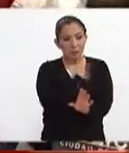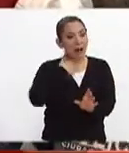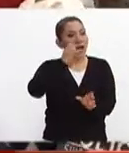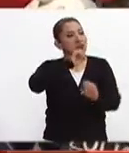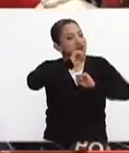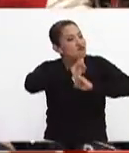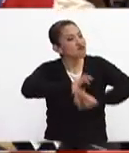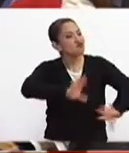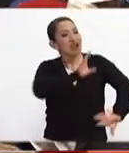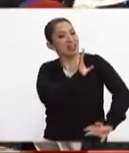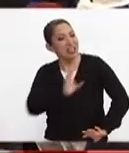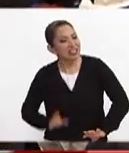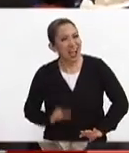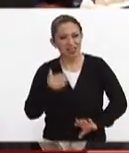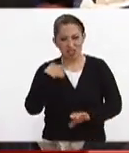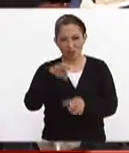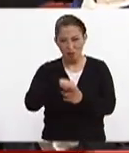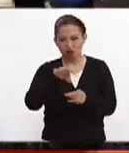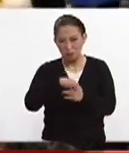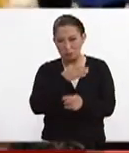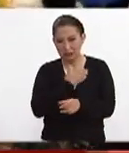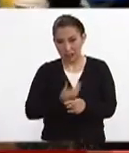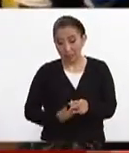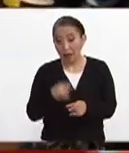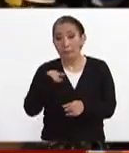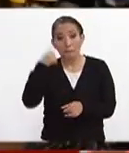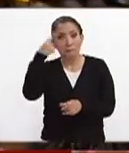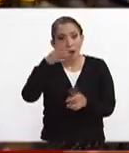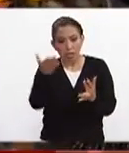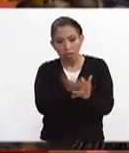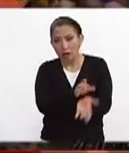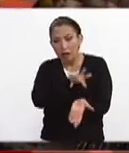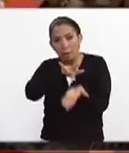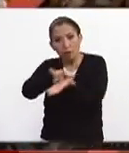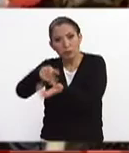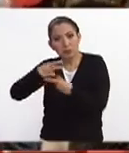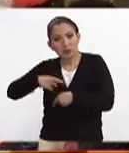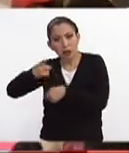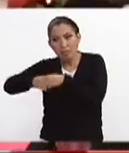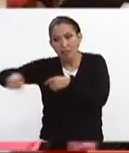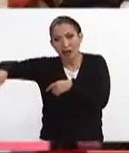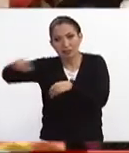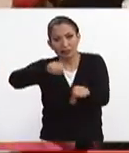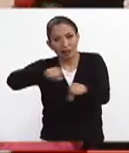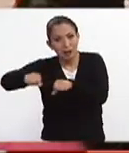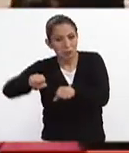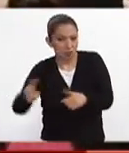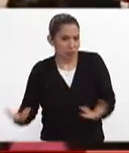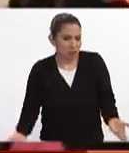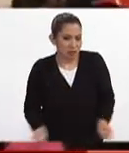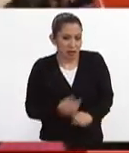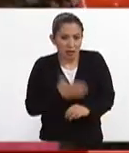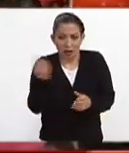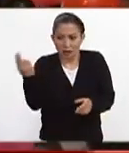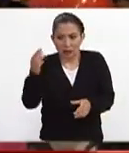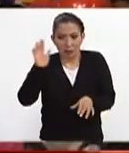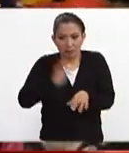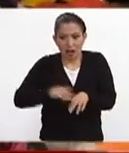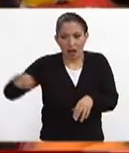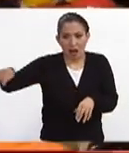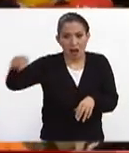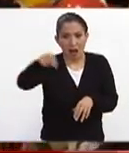del 2018 a poder apoyar a los damnificados que sinceramente necesitan de mucho ya